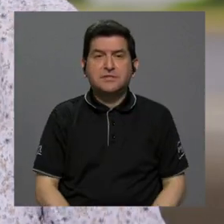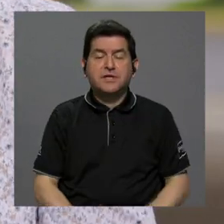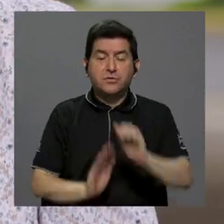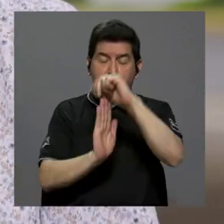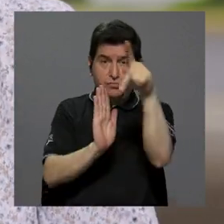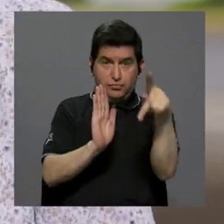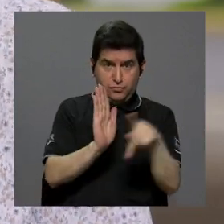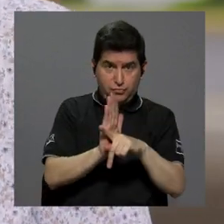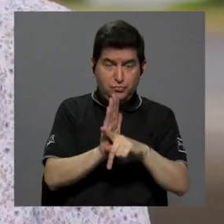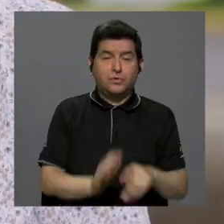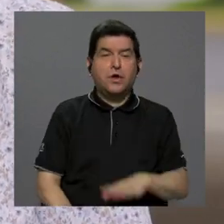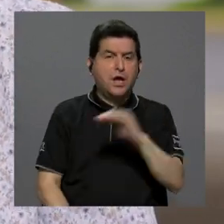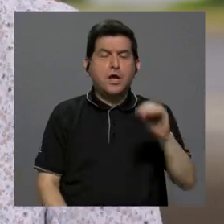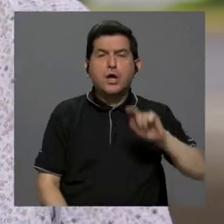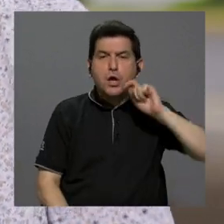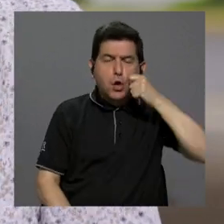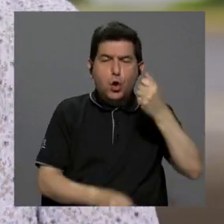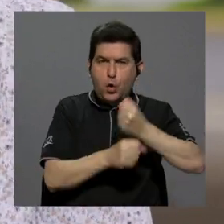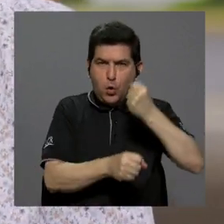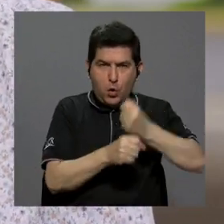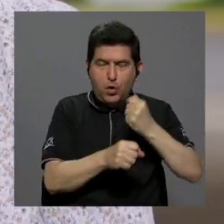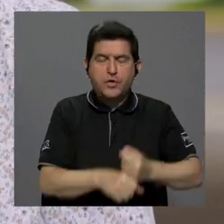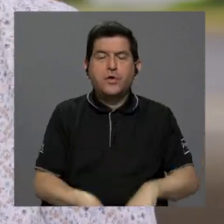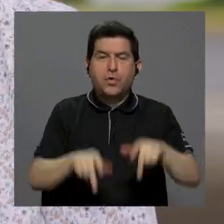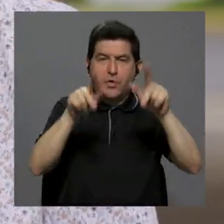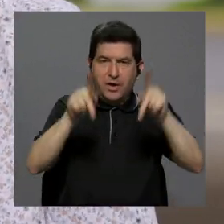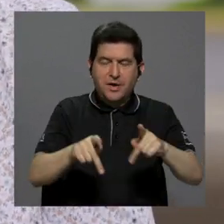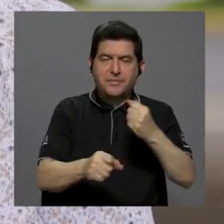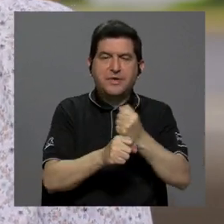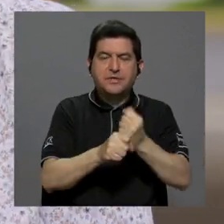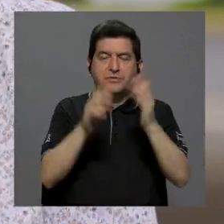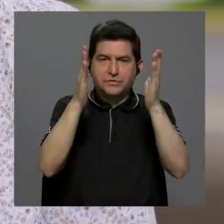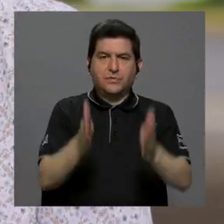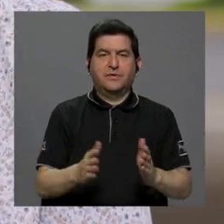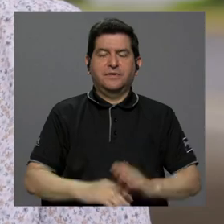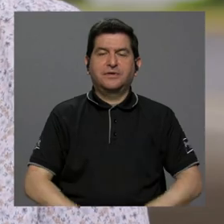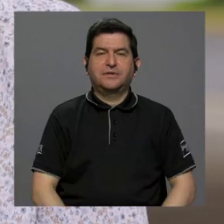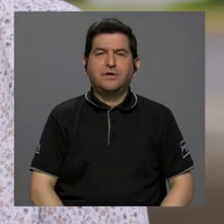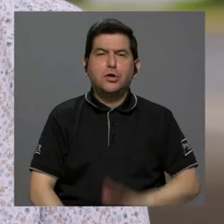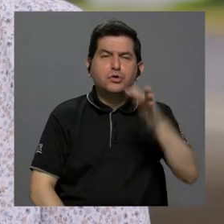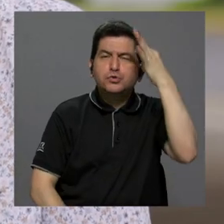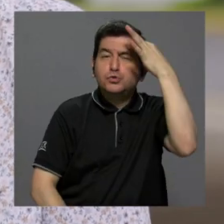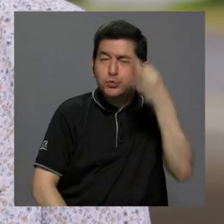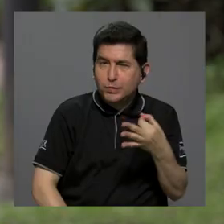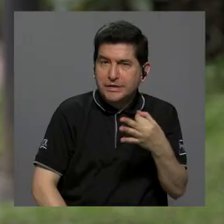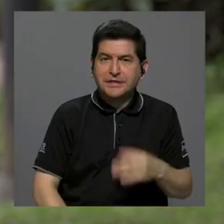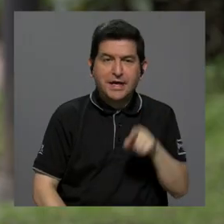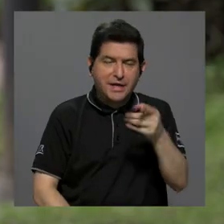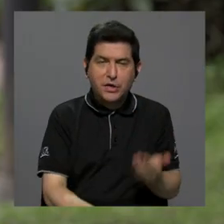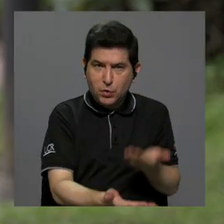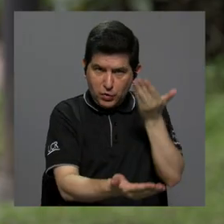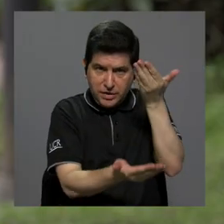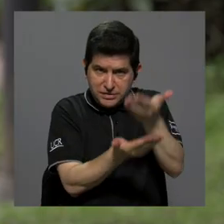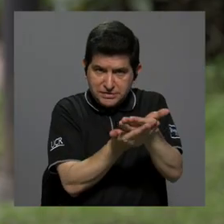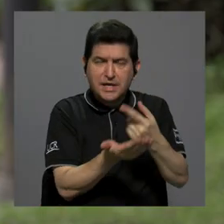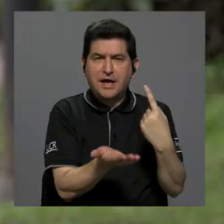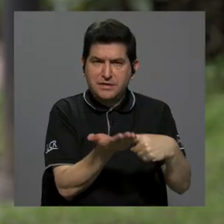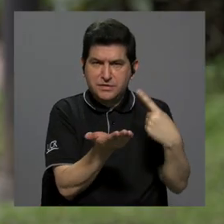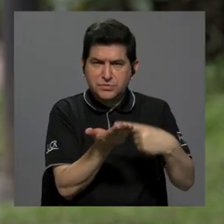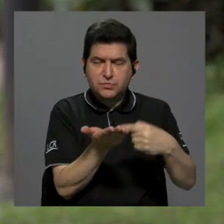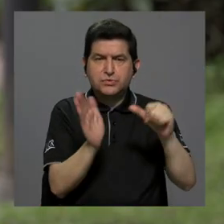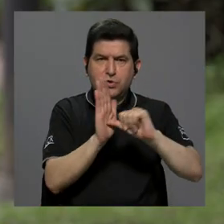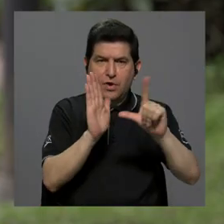por la Constitución Política y el Código de Trabajo para las personas trabajadoras. ¿Su criterio es que esta